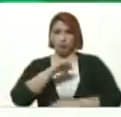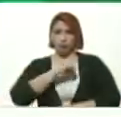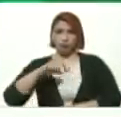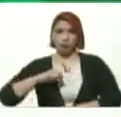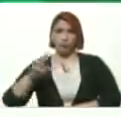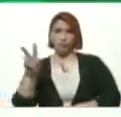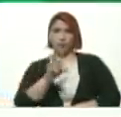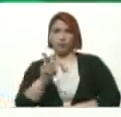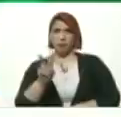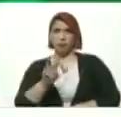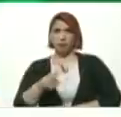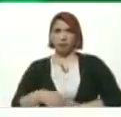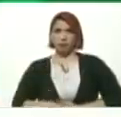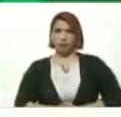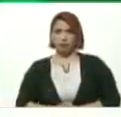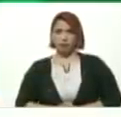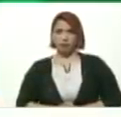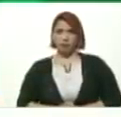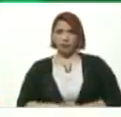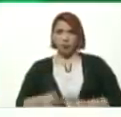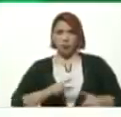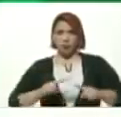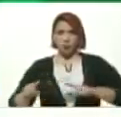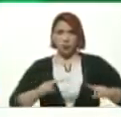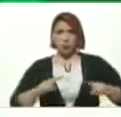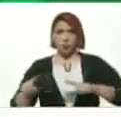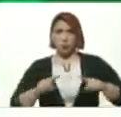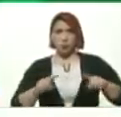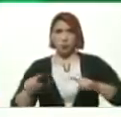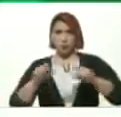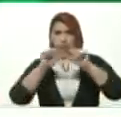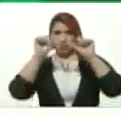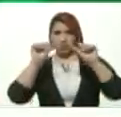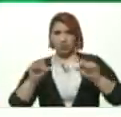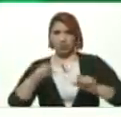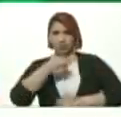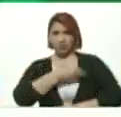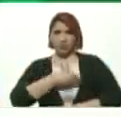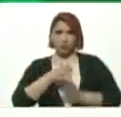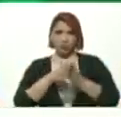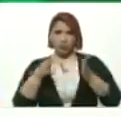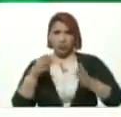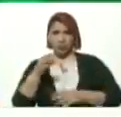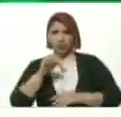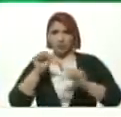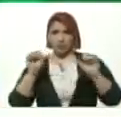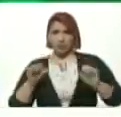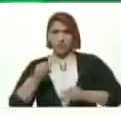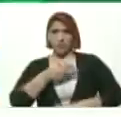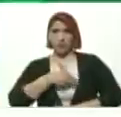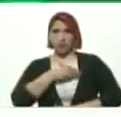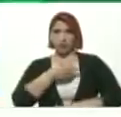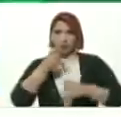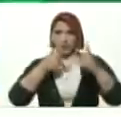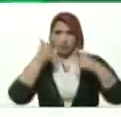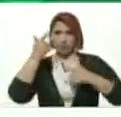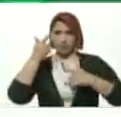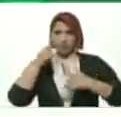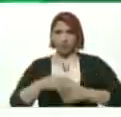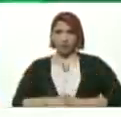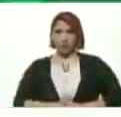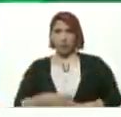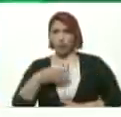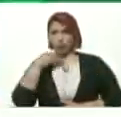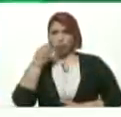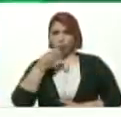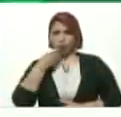Venezuela Y coordinadora Del sistema De misiones Y grandes Misiones Hugo Chávez A la